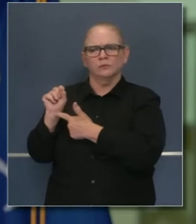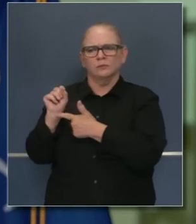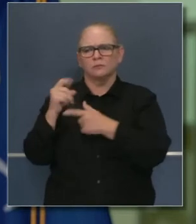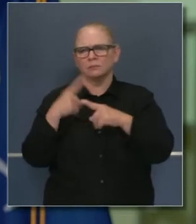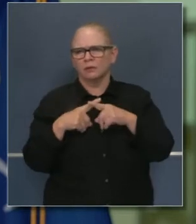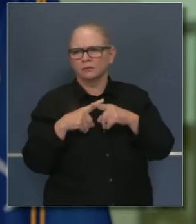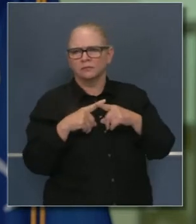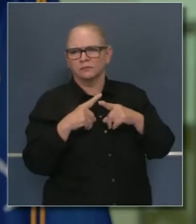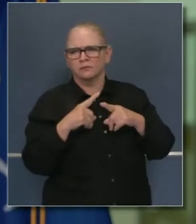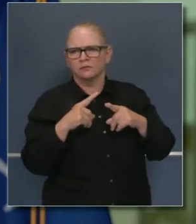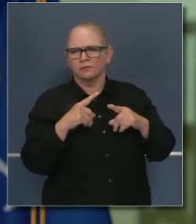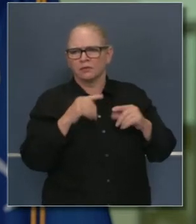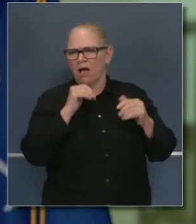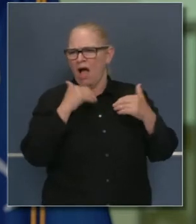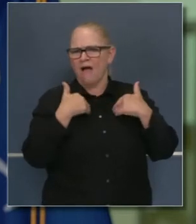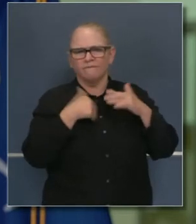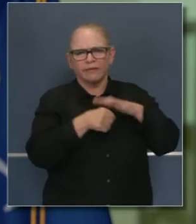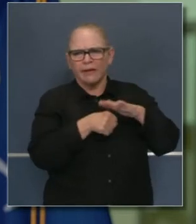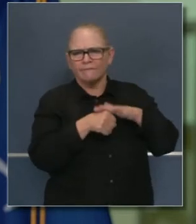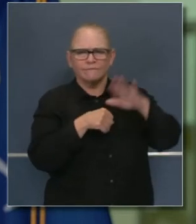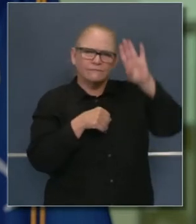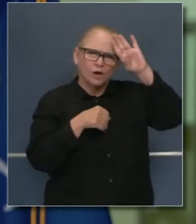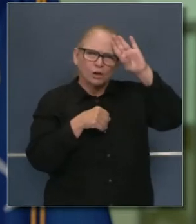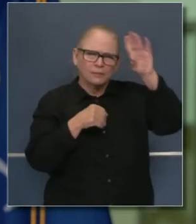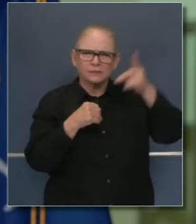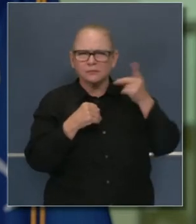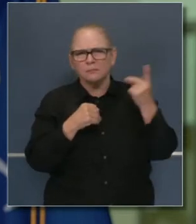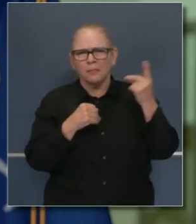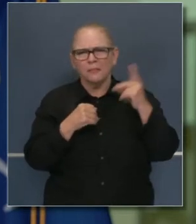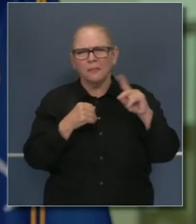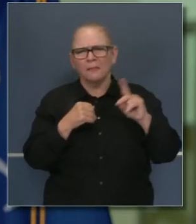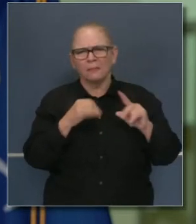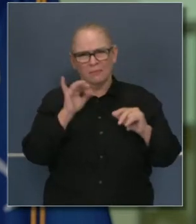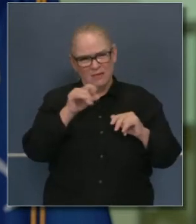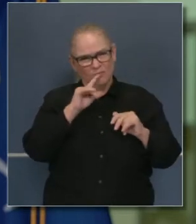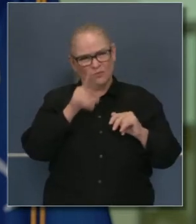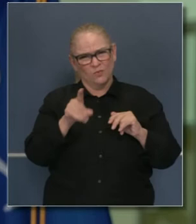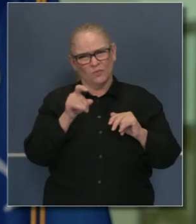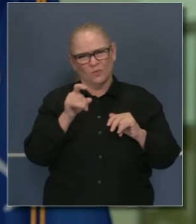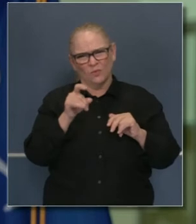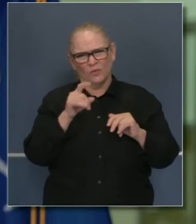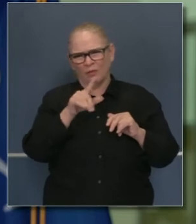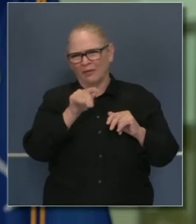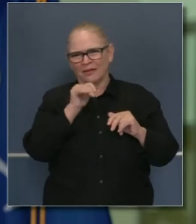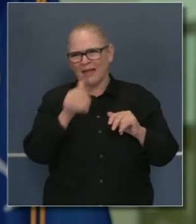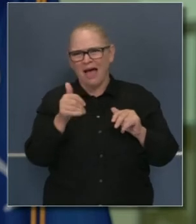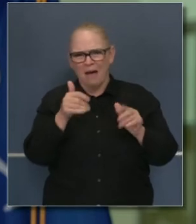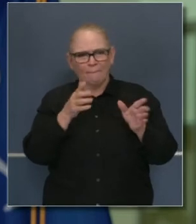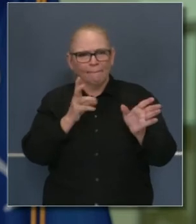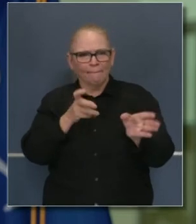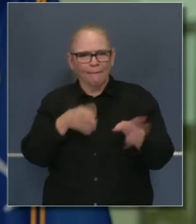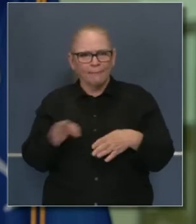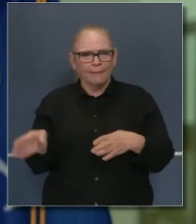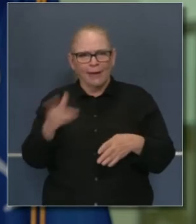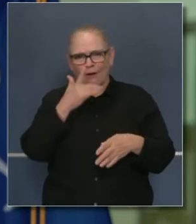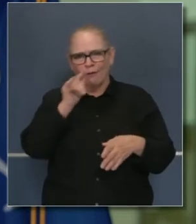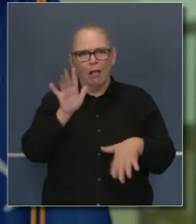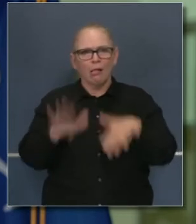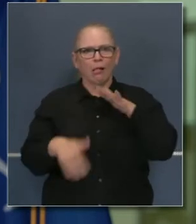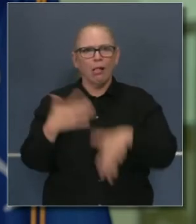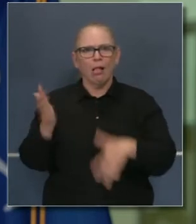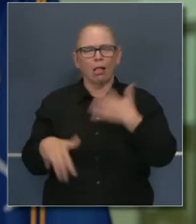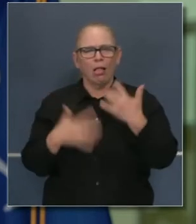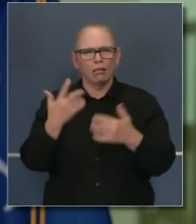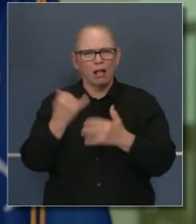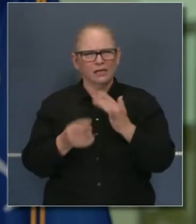dicen que estamos escasos de bomberos. ¿Es cierto esto? ¿Y deberíamos haber estado mejor preparados? Es todo lo contrario.